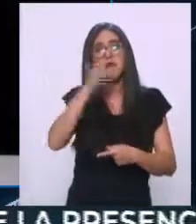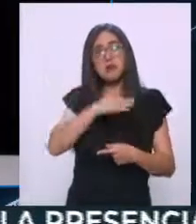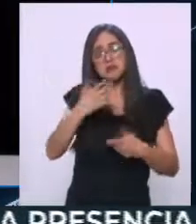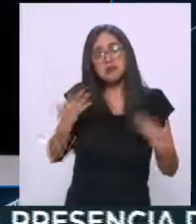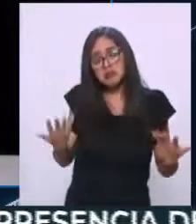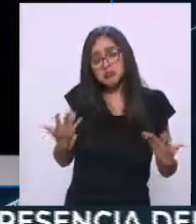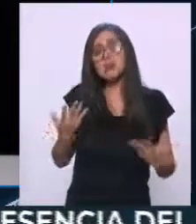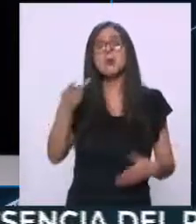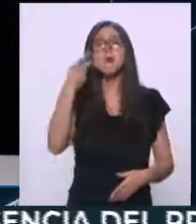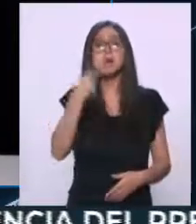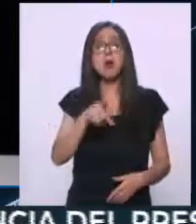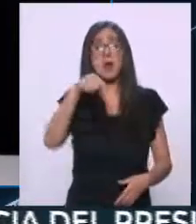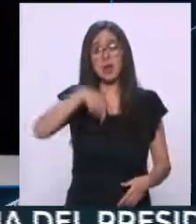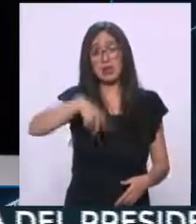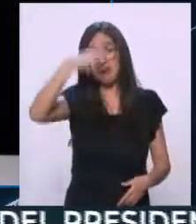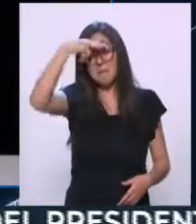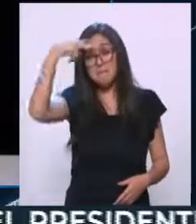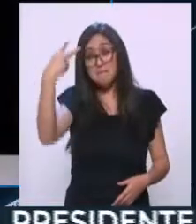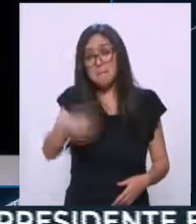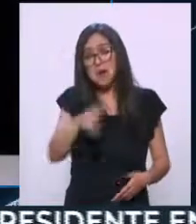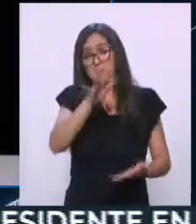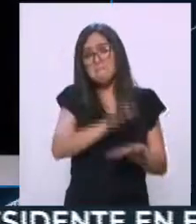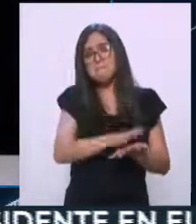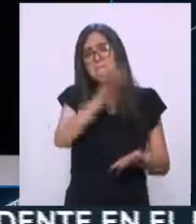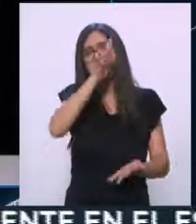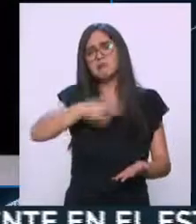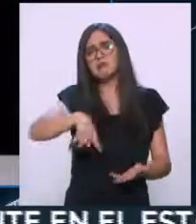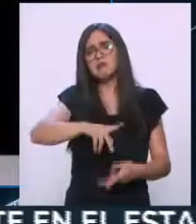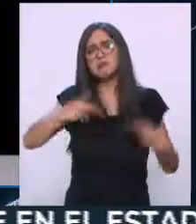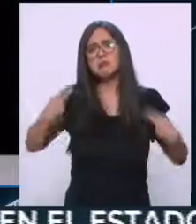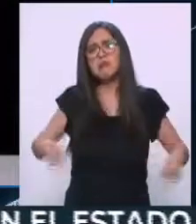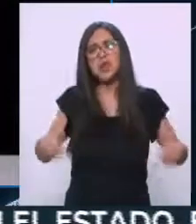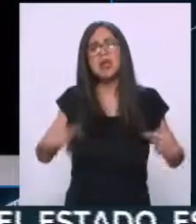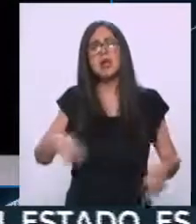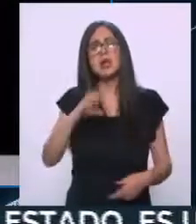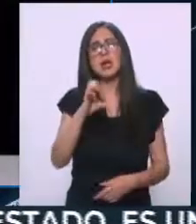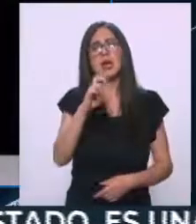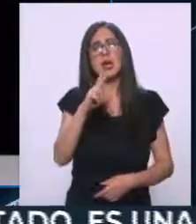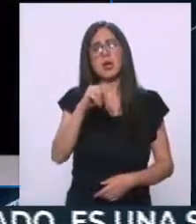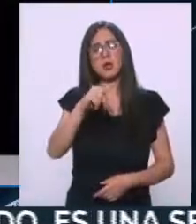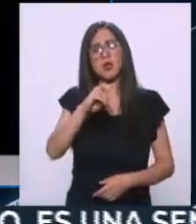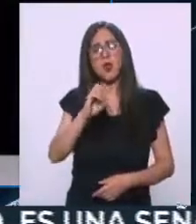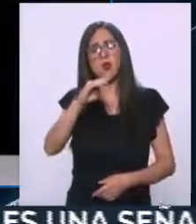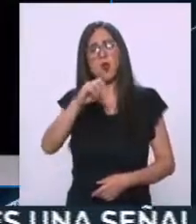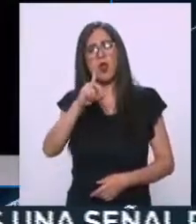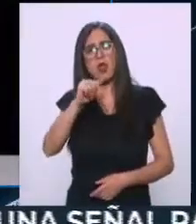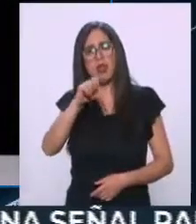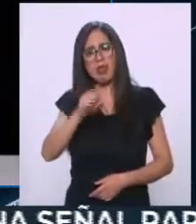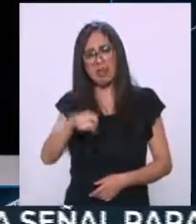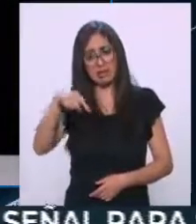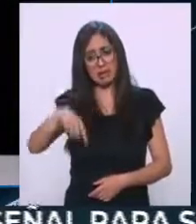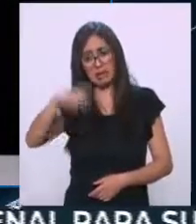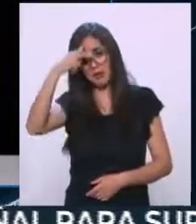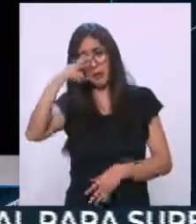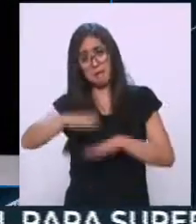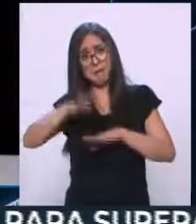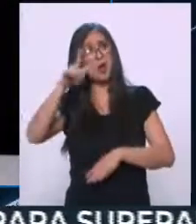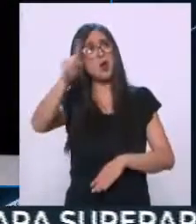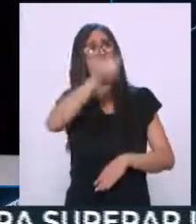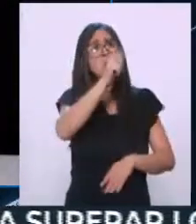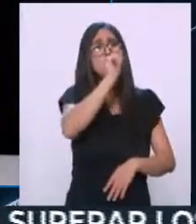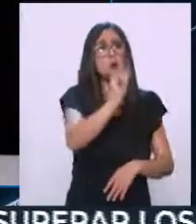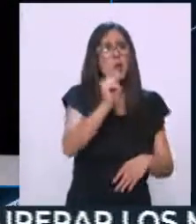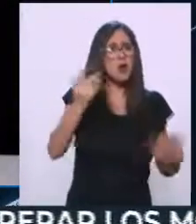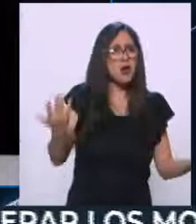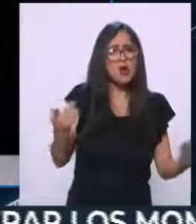importante es que México es uno de los lugares donde hay más usuarios de cuentas de criptomonedas en el mundo. Que es un dato interesante saber por qué los mexicanos se